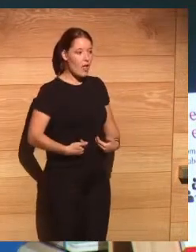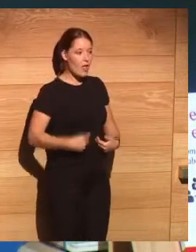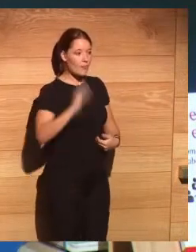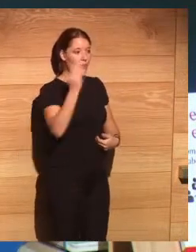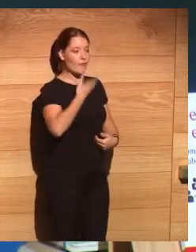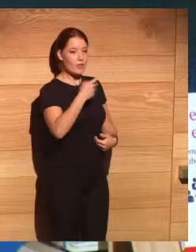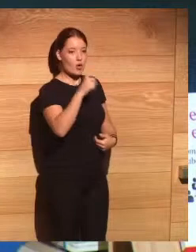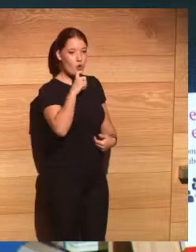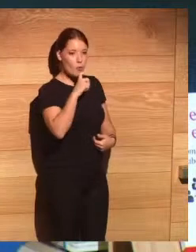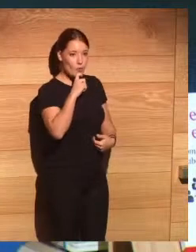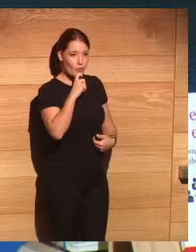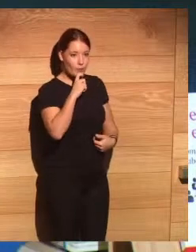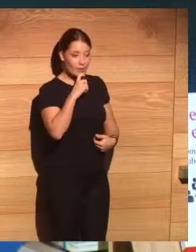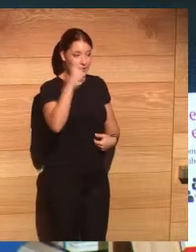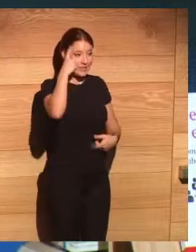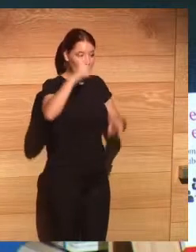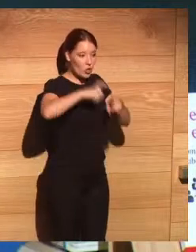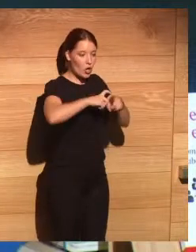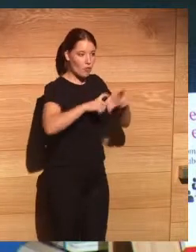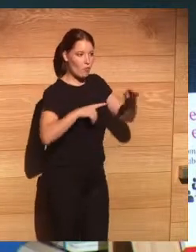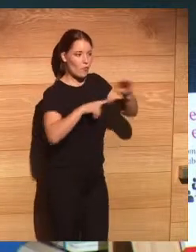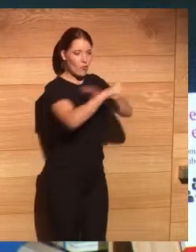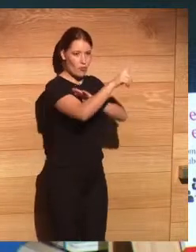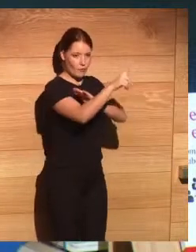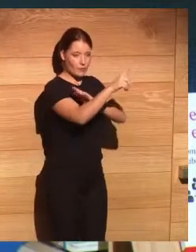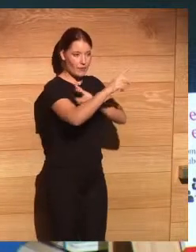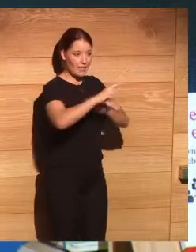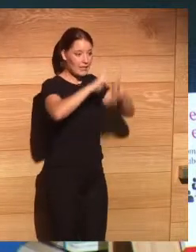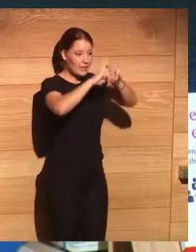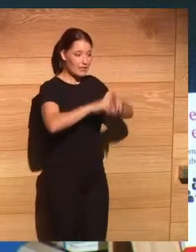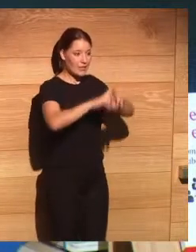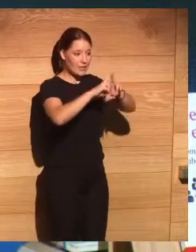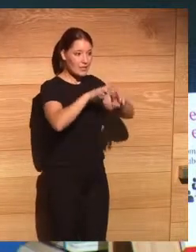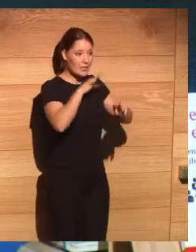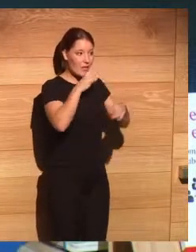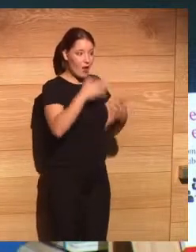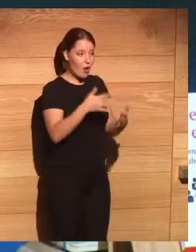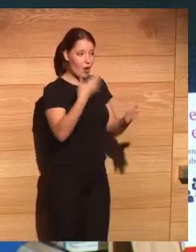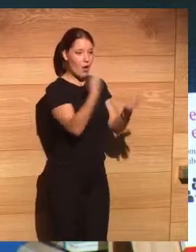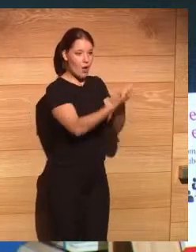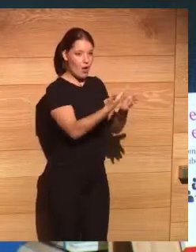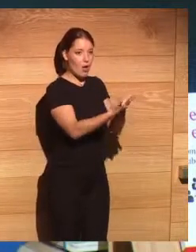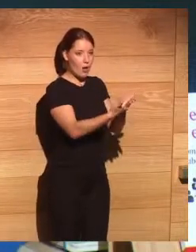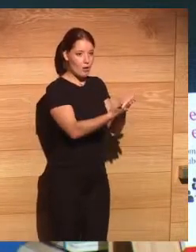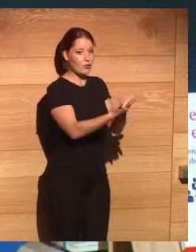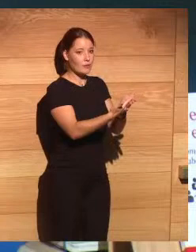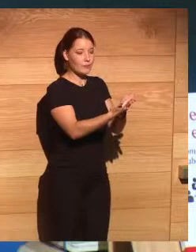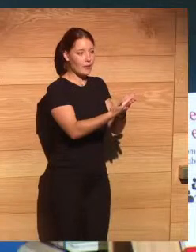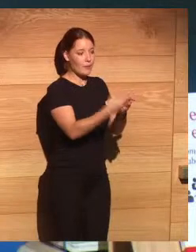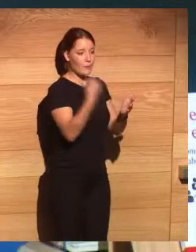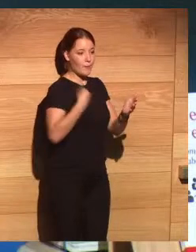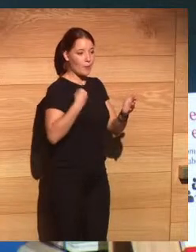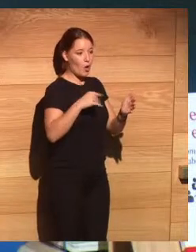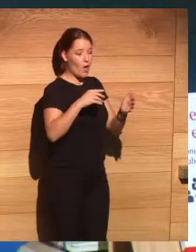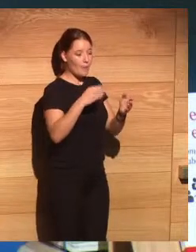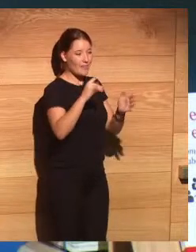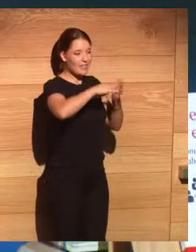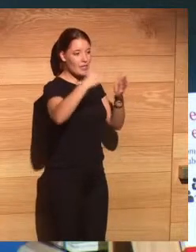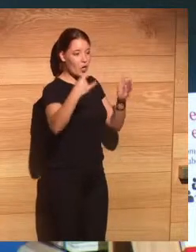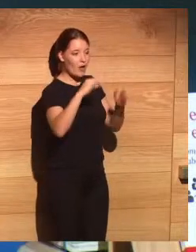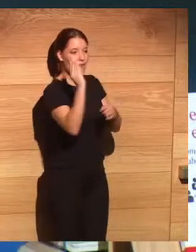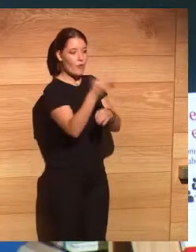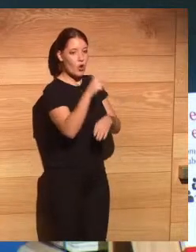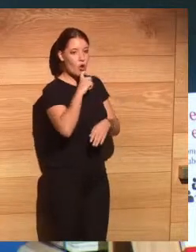psicología científica está avanzando muchísimo los análisis que en este momento se está poniendo encima de la mesa para analizar cómo la tecnología está influyendo